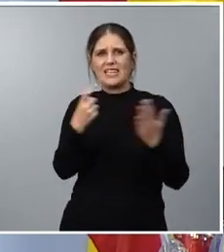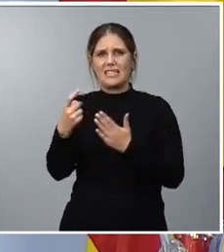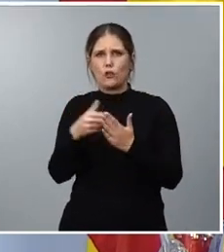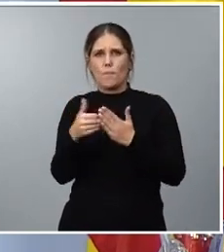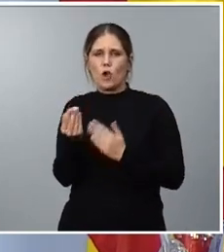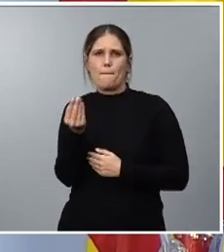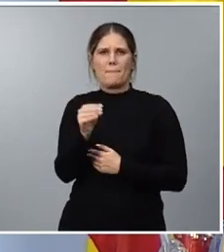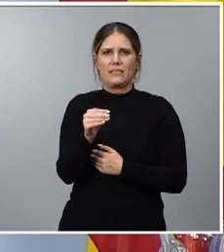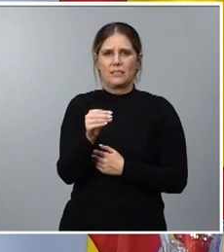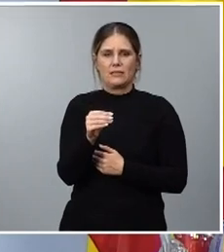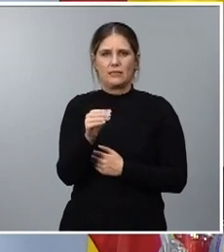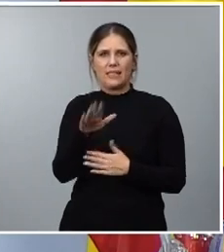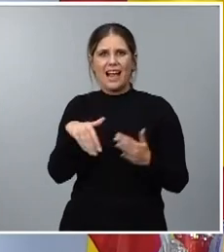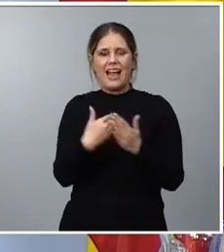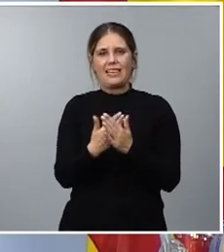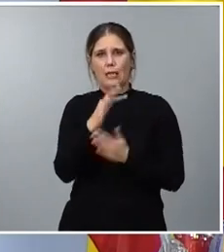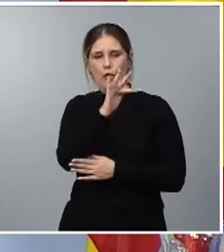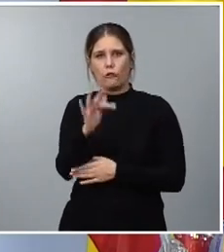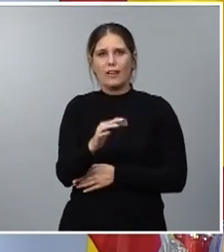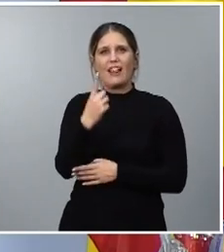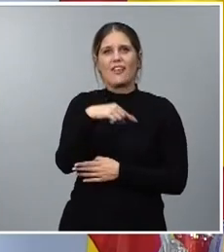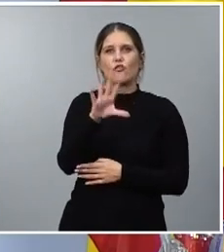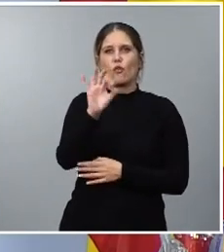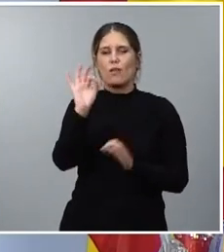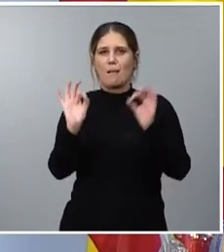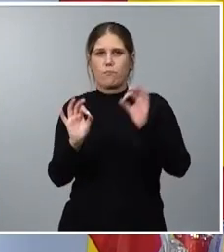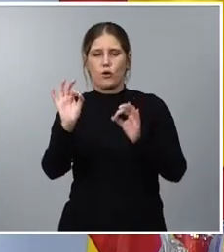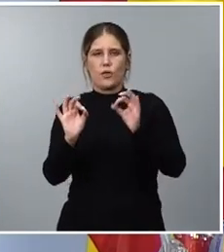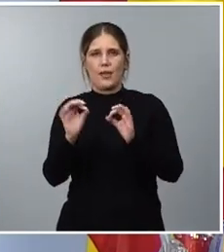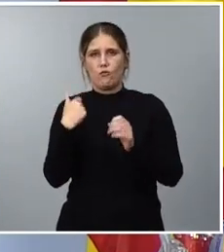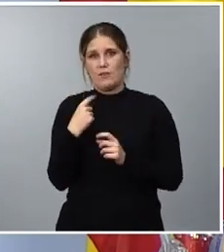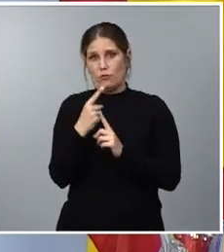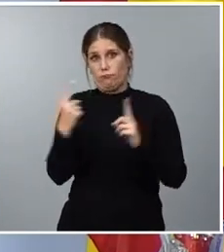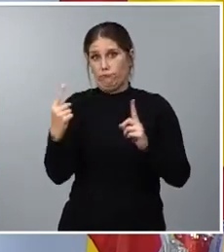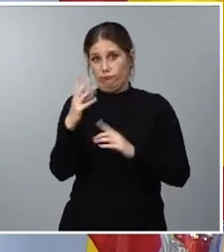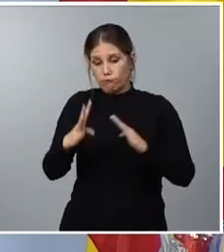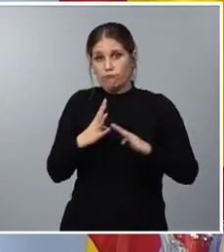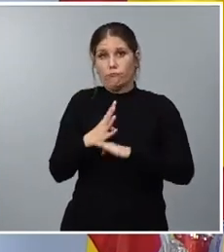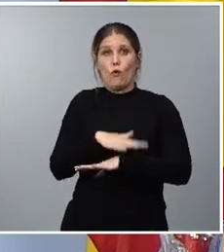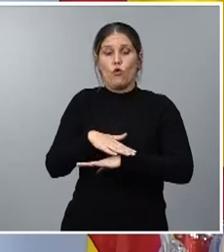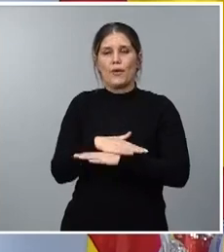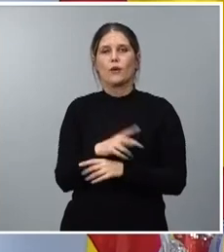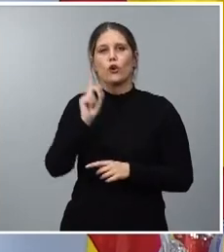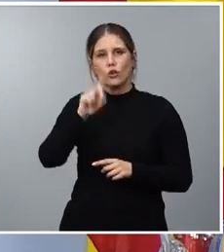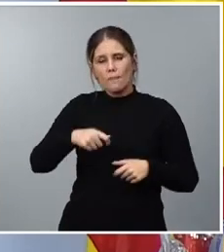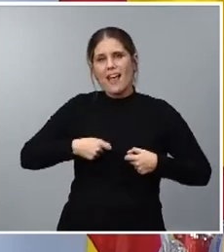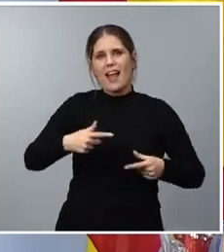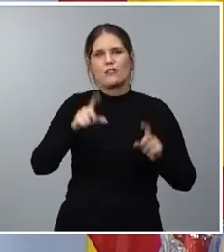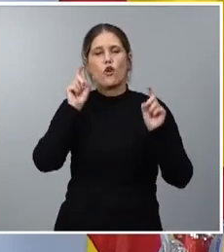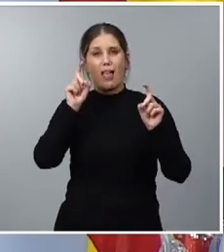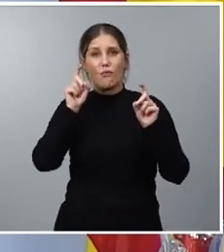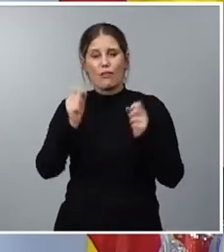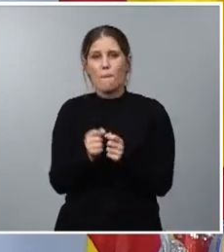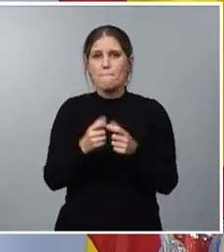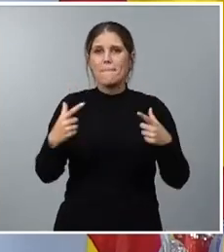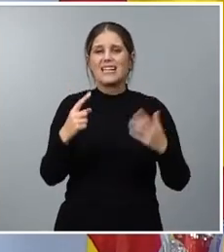hasta completar ese 150% a lo largo de la legislatura y el gasto en educación se incrementa un